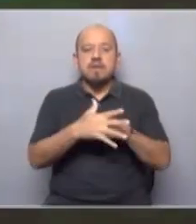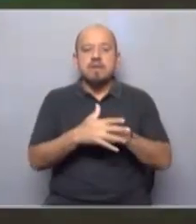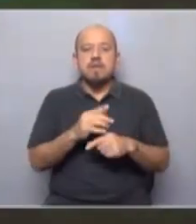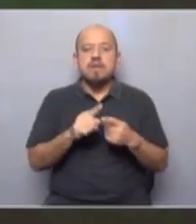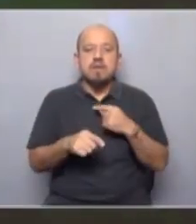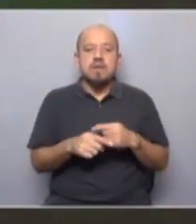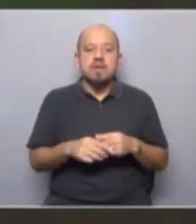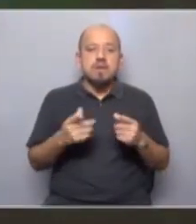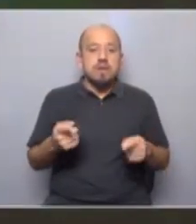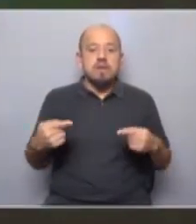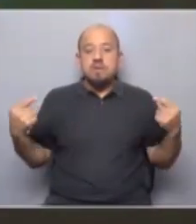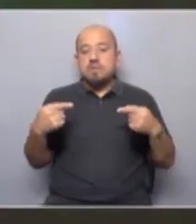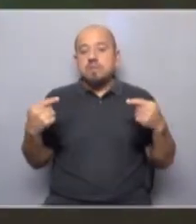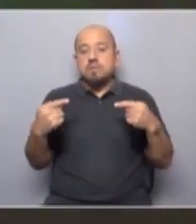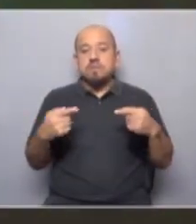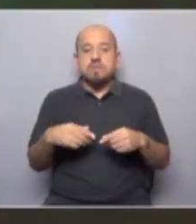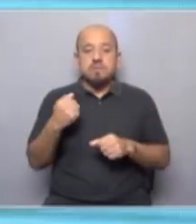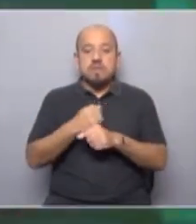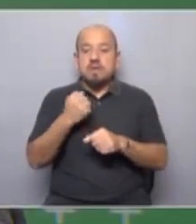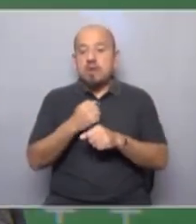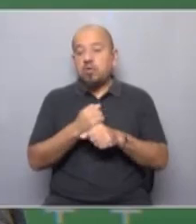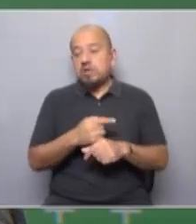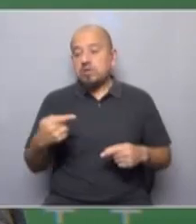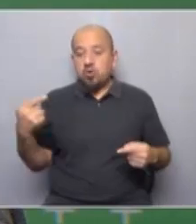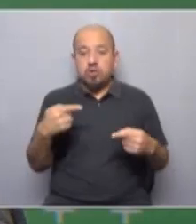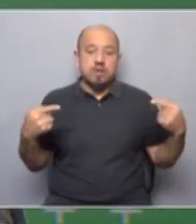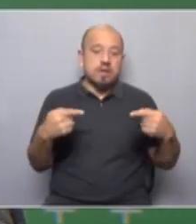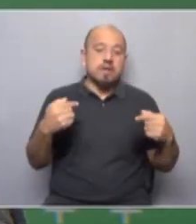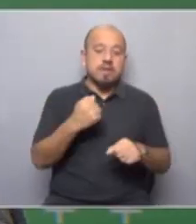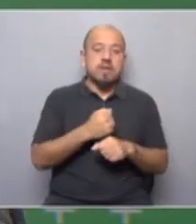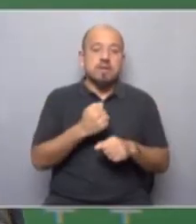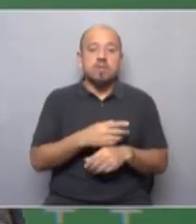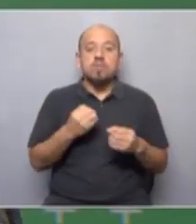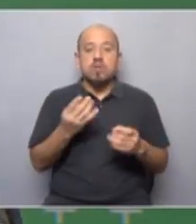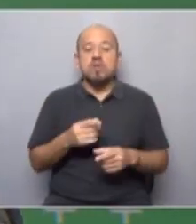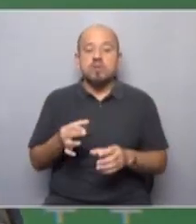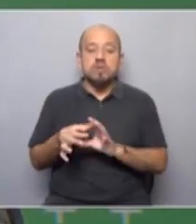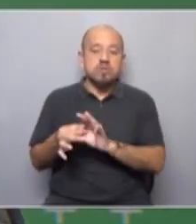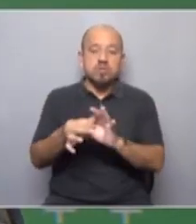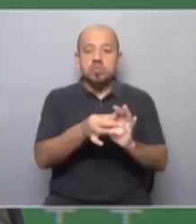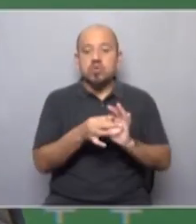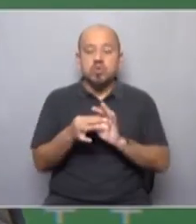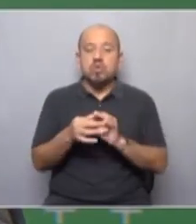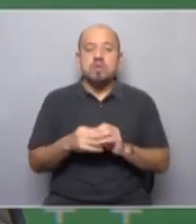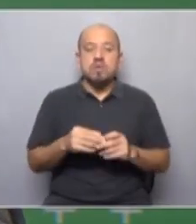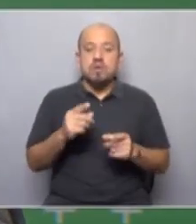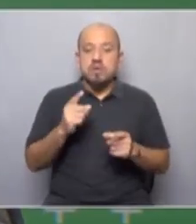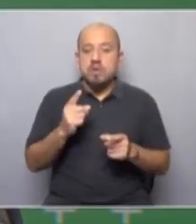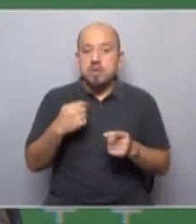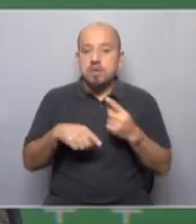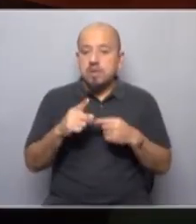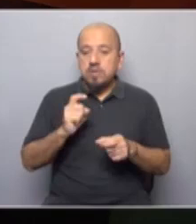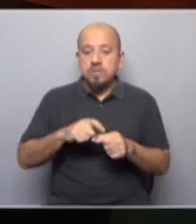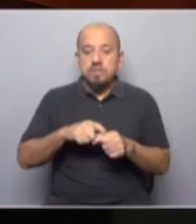enfrentándose entre trabajadores como ha pasado también y por eso la importancia de la unión del sindicato como un actor que evita que cada